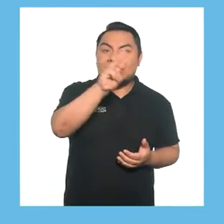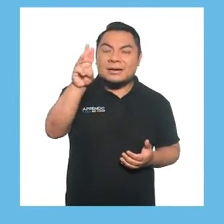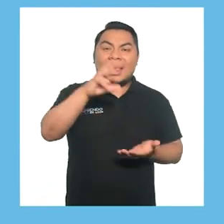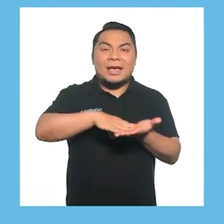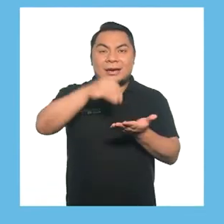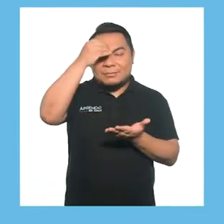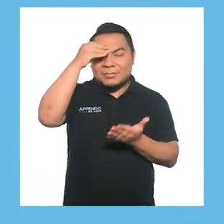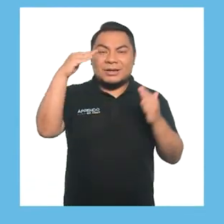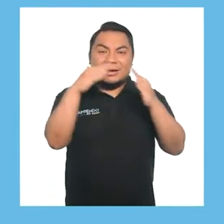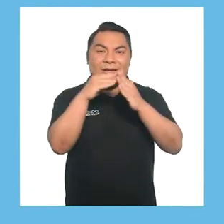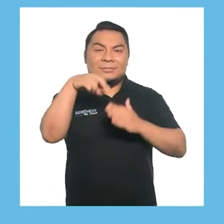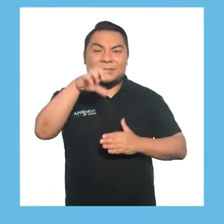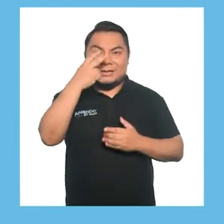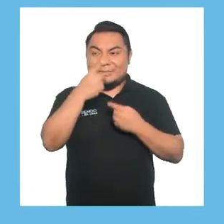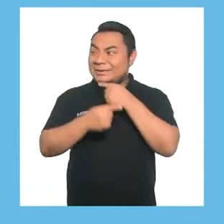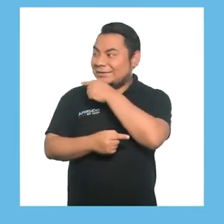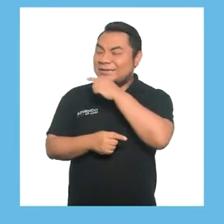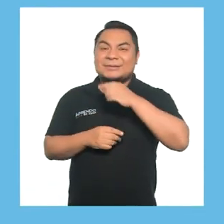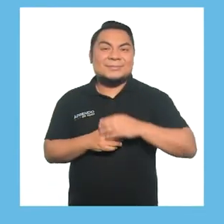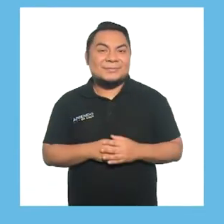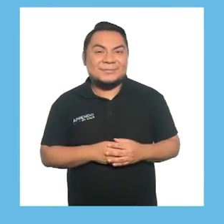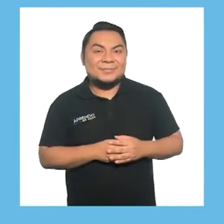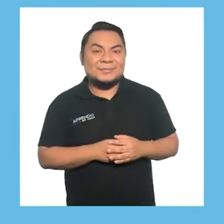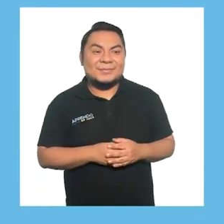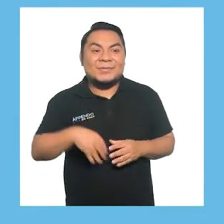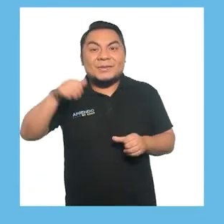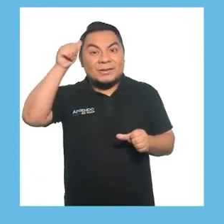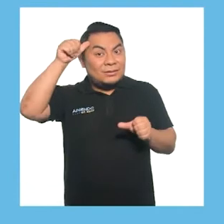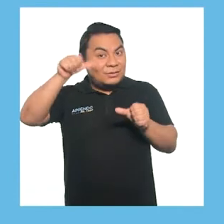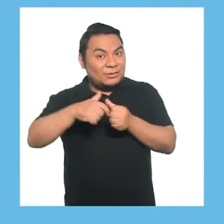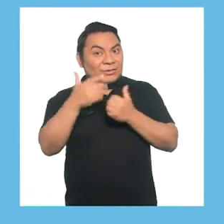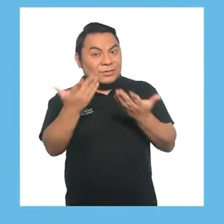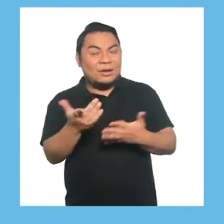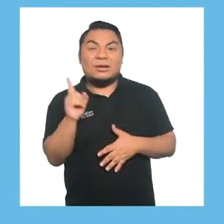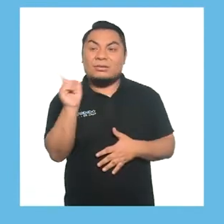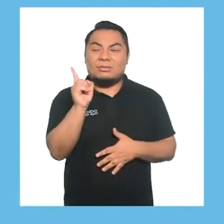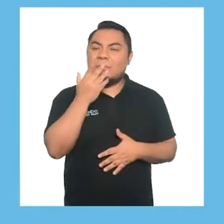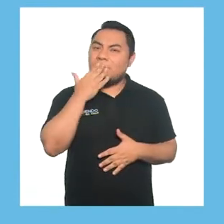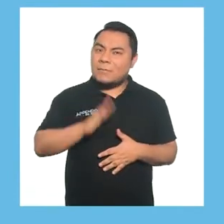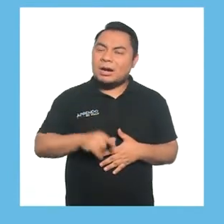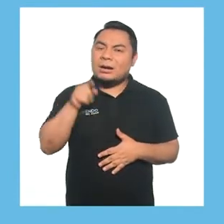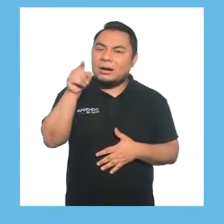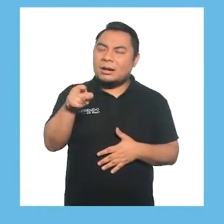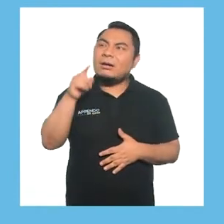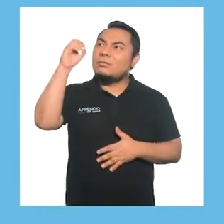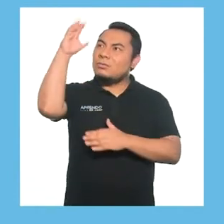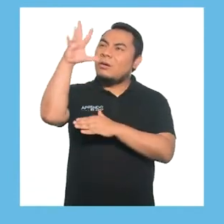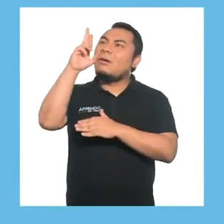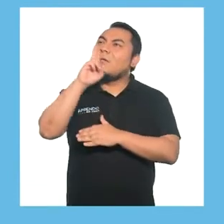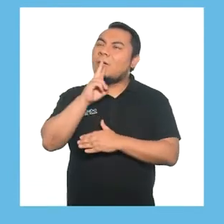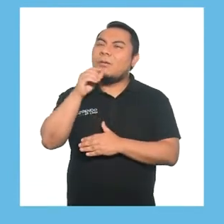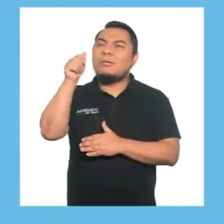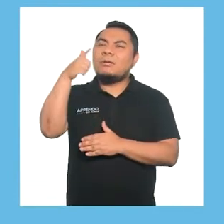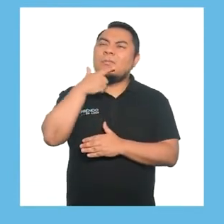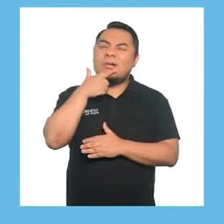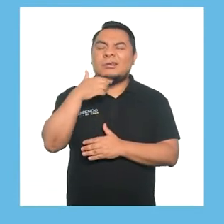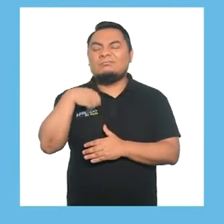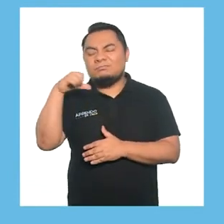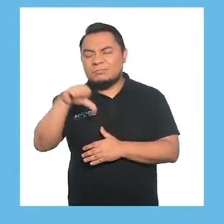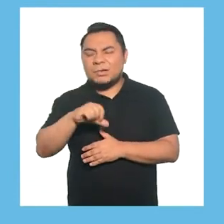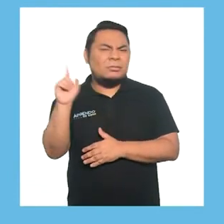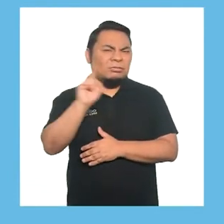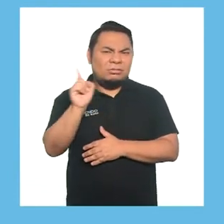.aprendoencasa.pe Recuerden que no está mal estar en luz roja o ámbar.